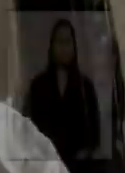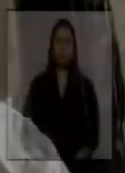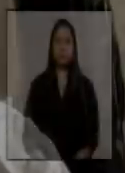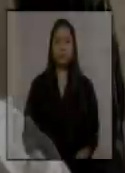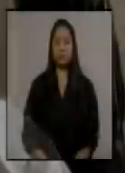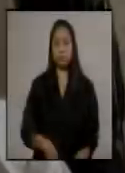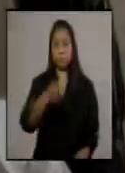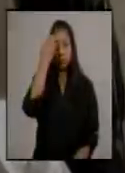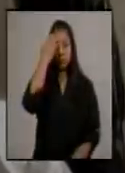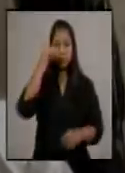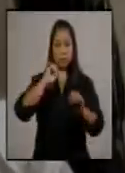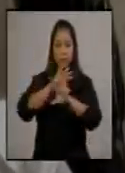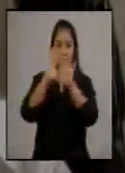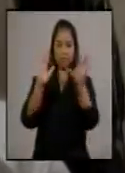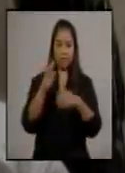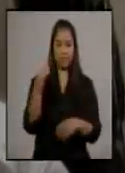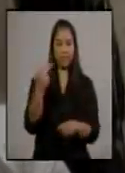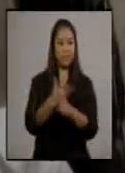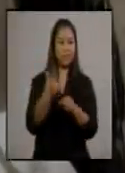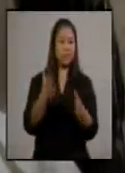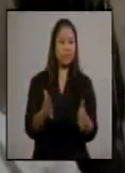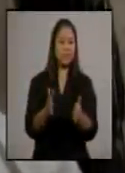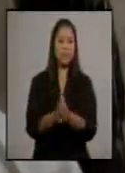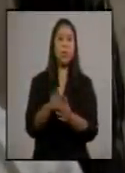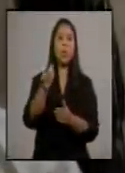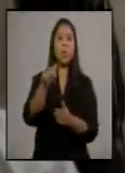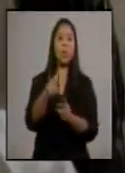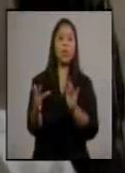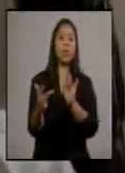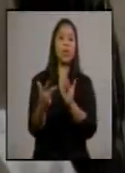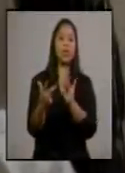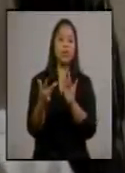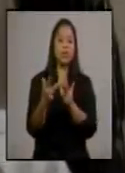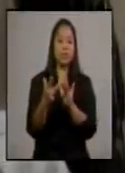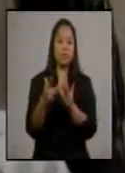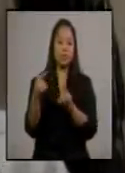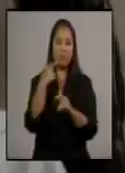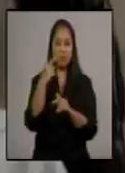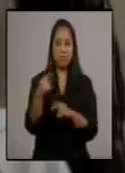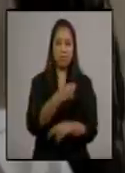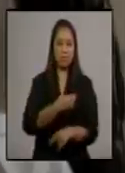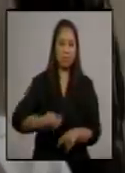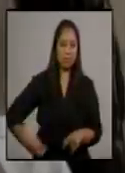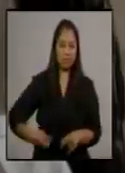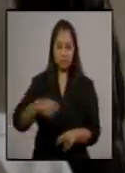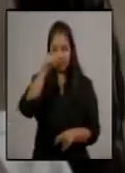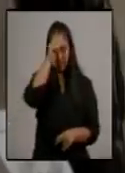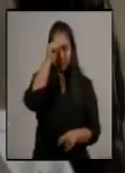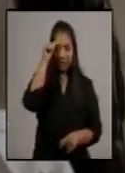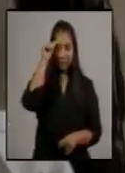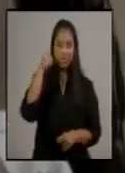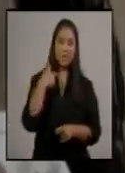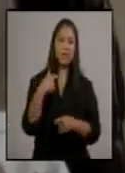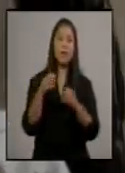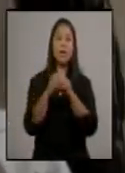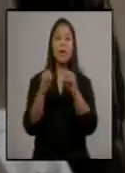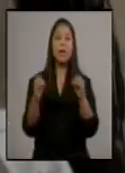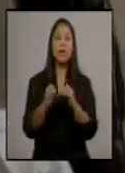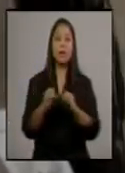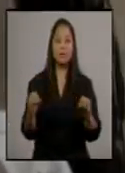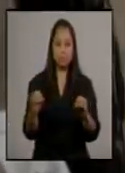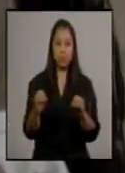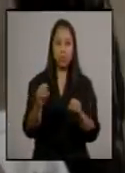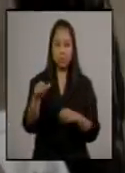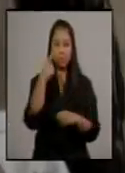Muy buenos días, población. Hoy estamos conectados en directo con el señor presidente, doctor Alejandro Yamatey. El enlace que siempre